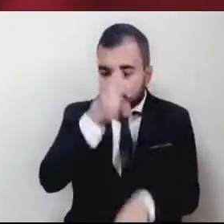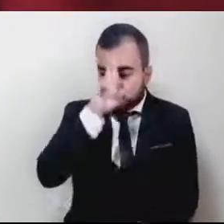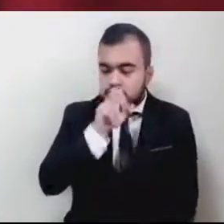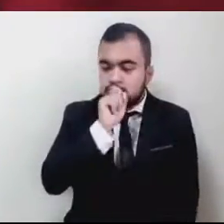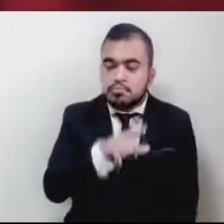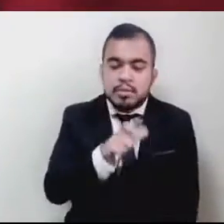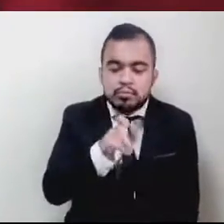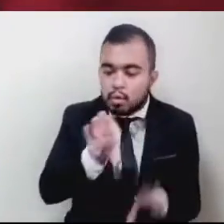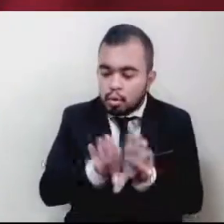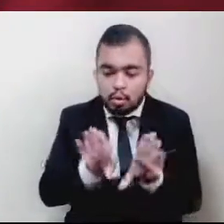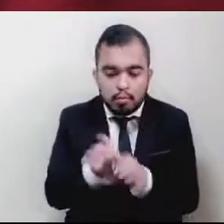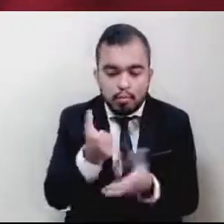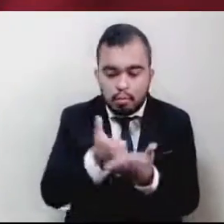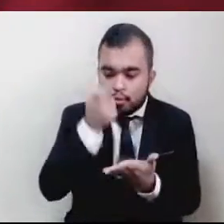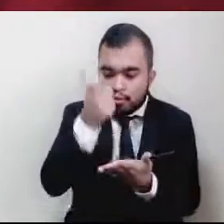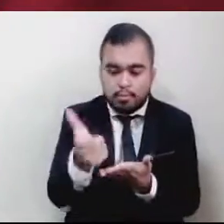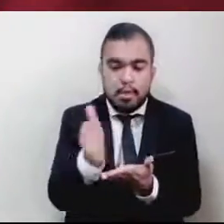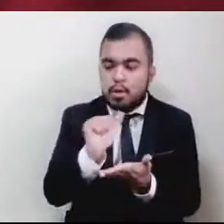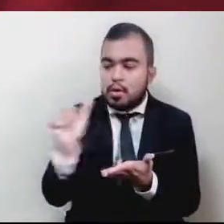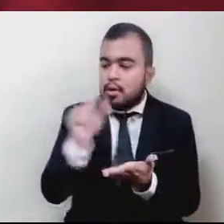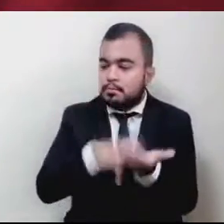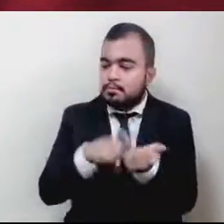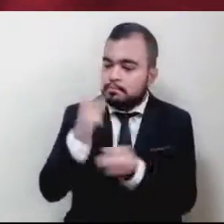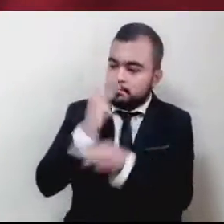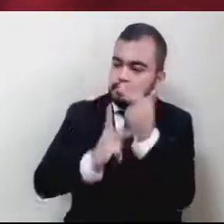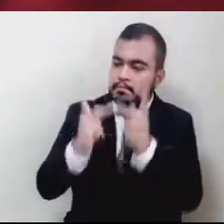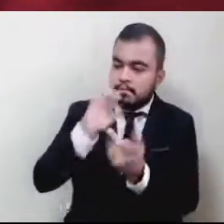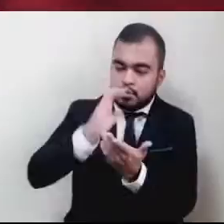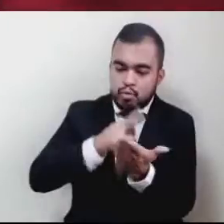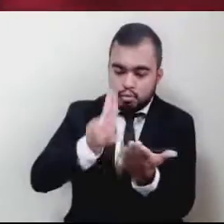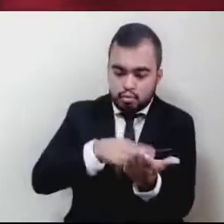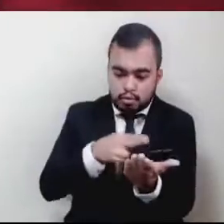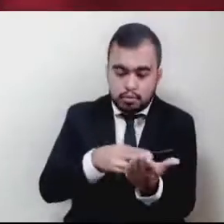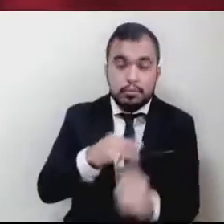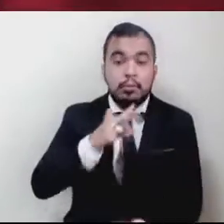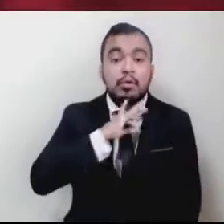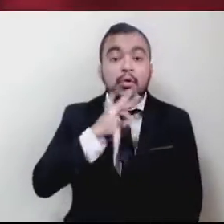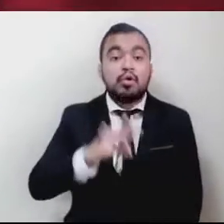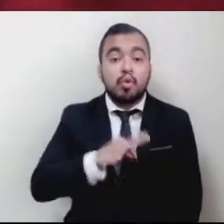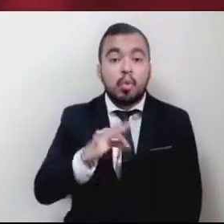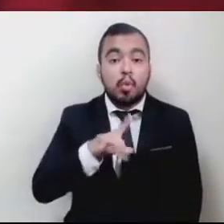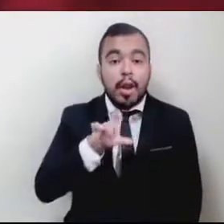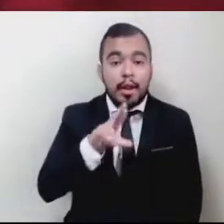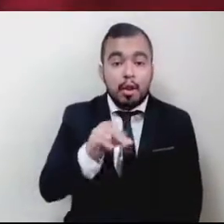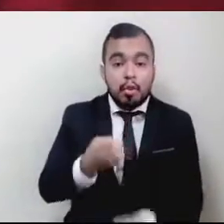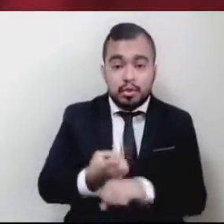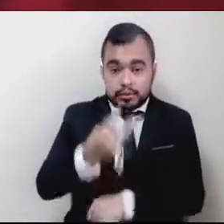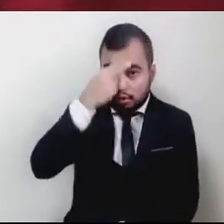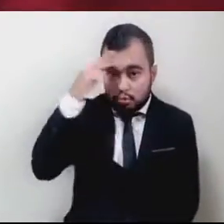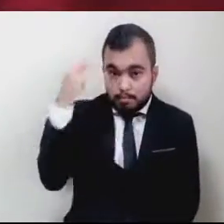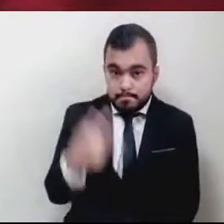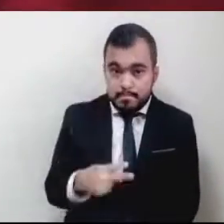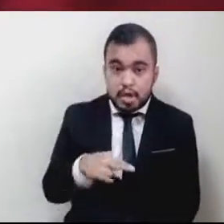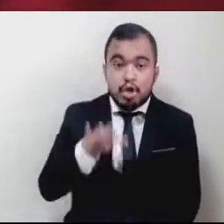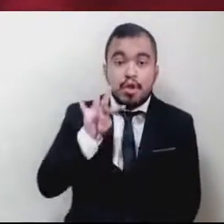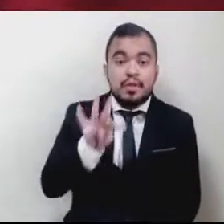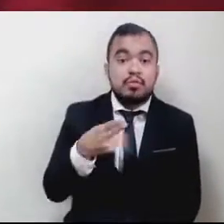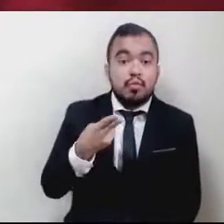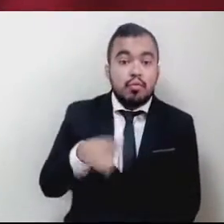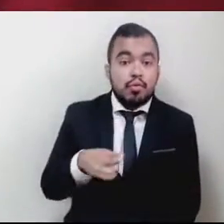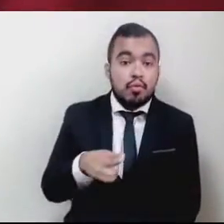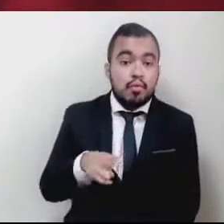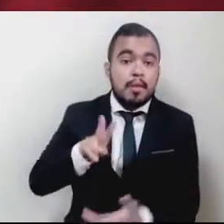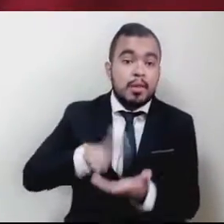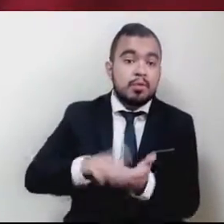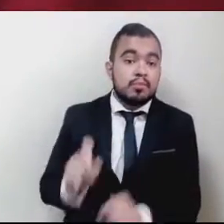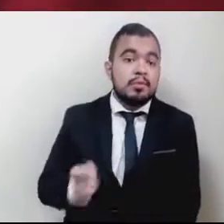que individualmente contrate. Dado en la ciudad de Toluca, de Lerdo, Estado de México, a 19 días del mes de noviembre del año